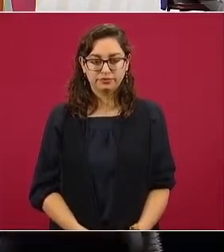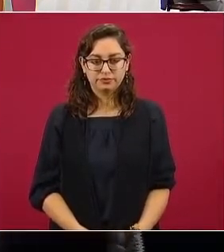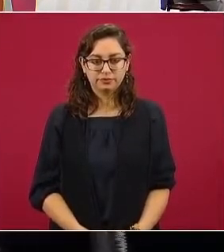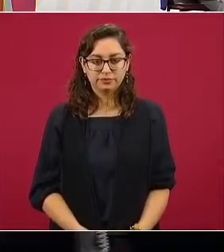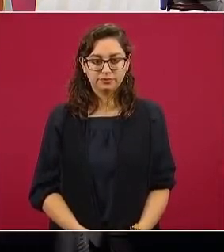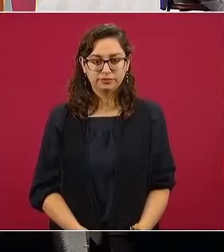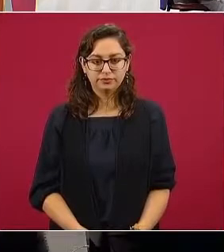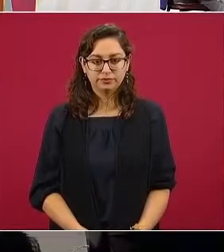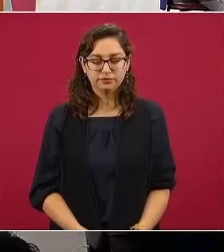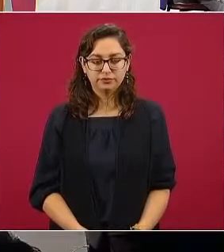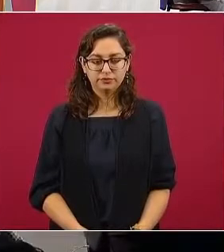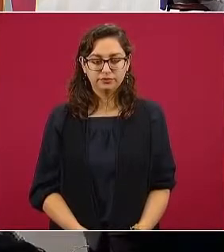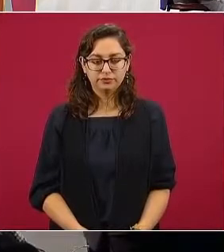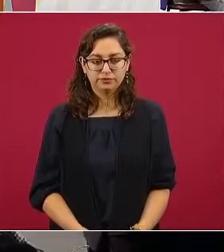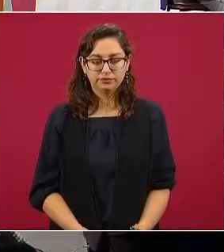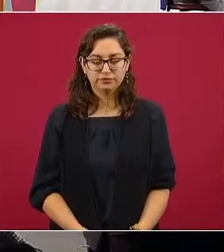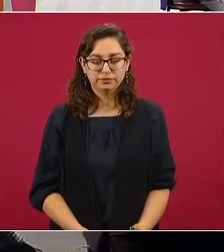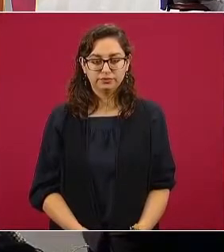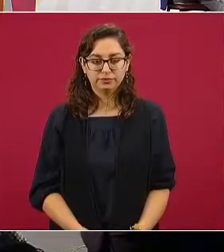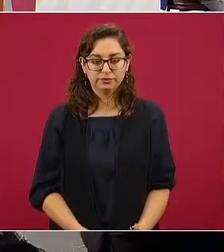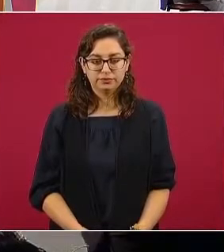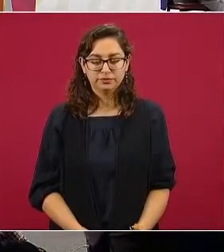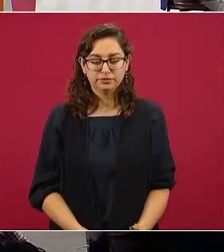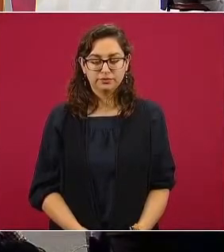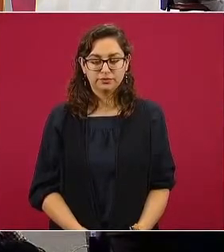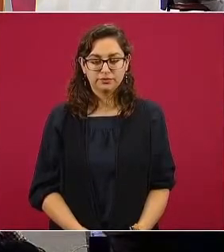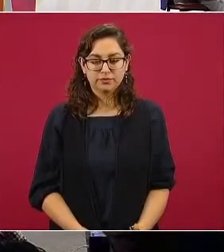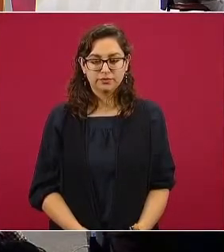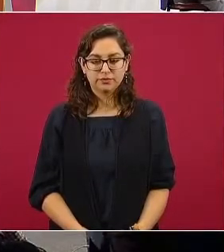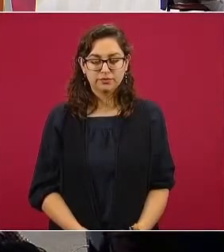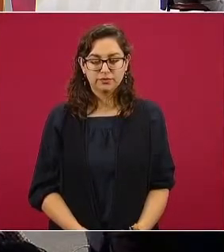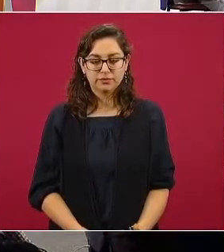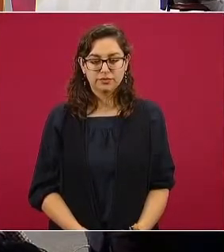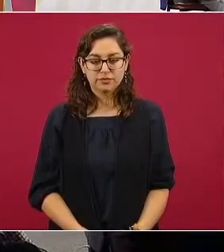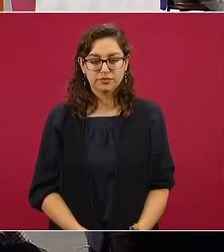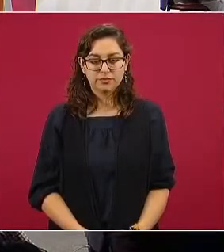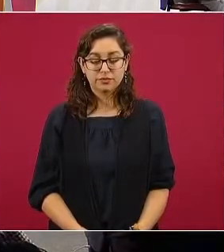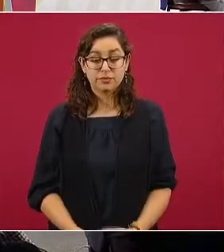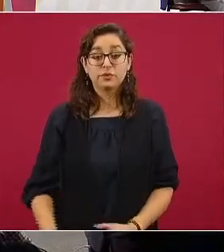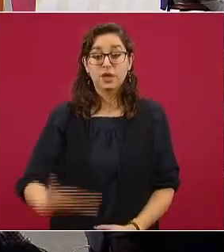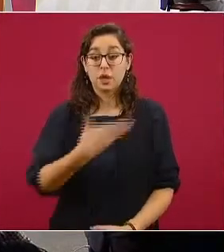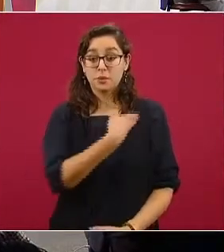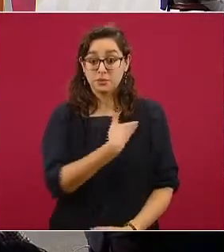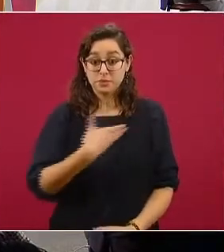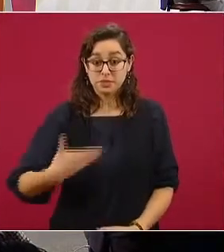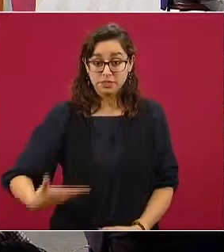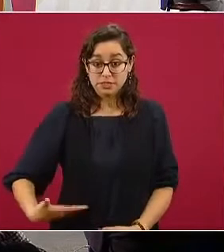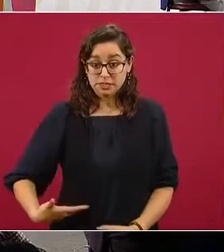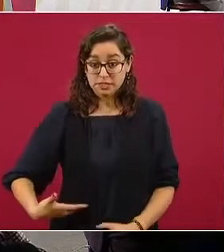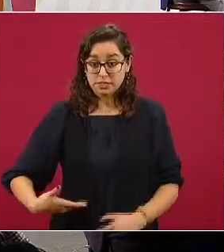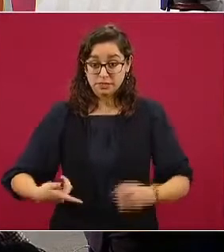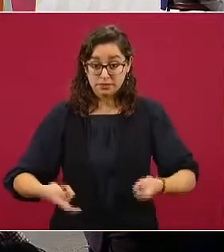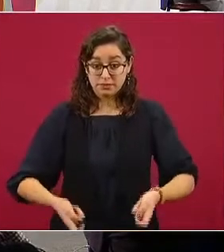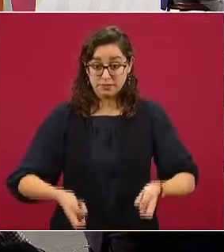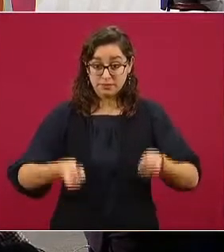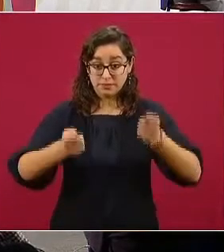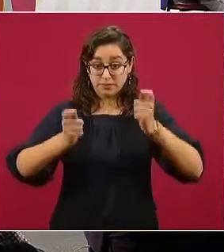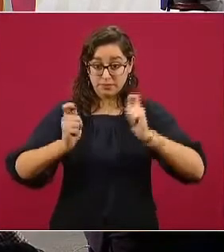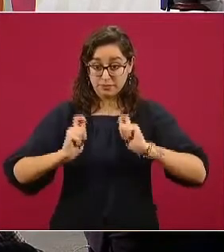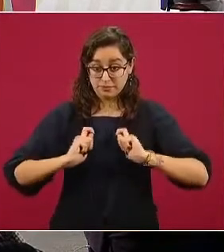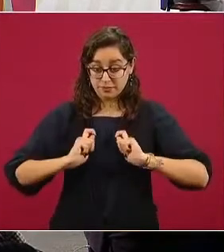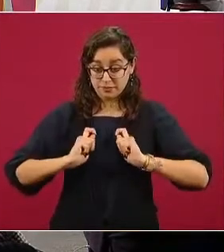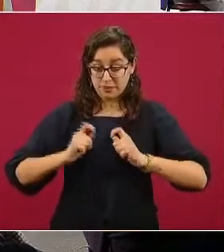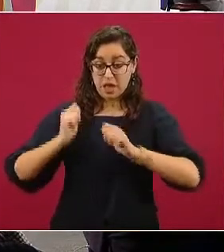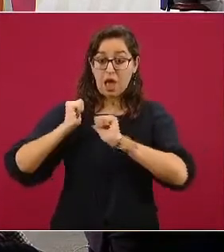Las facultades y obligaciones del presidente son las siguientes.